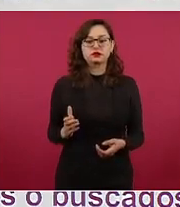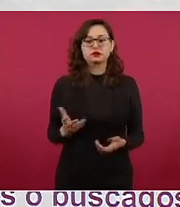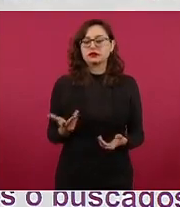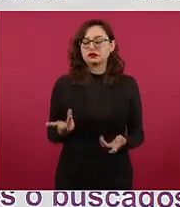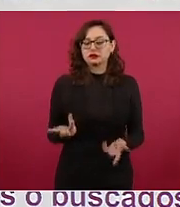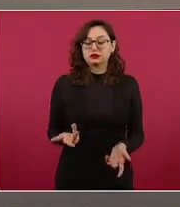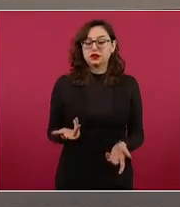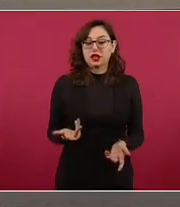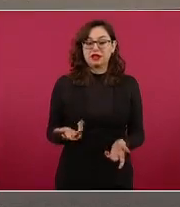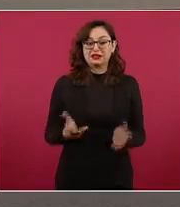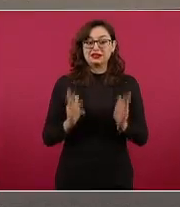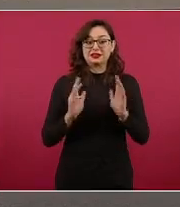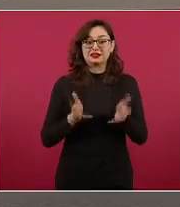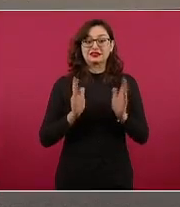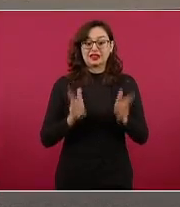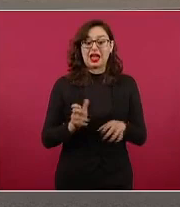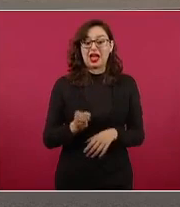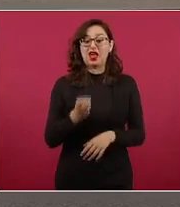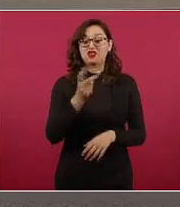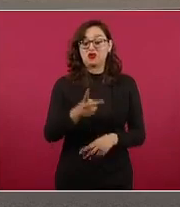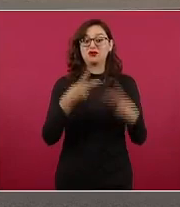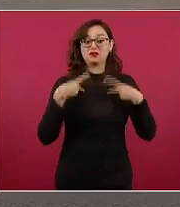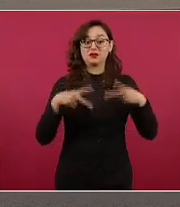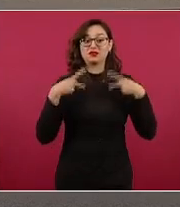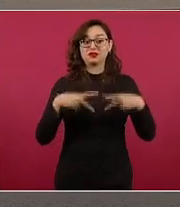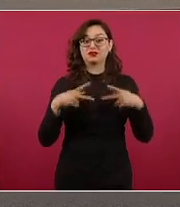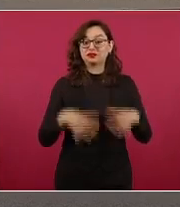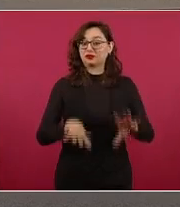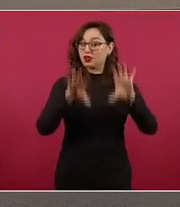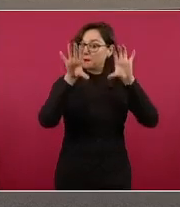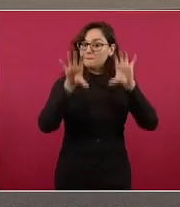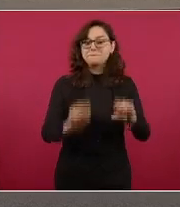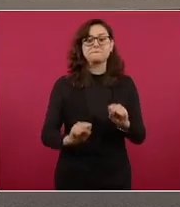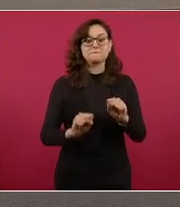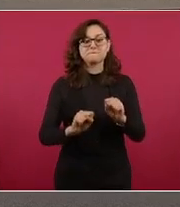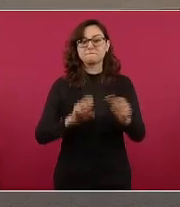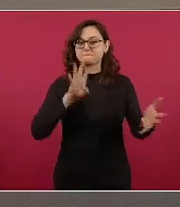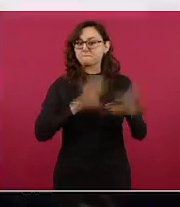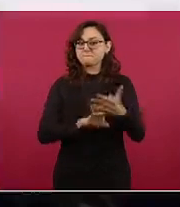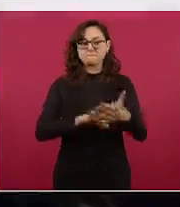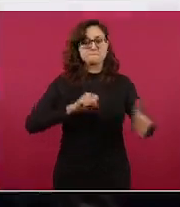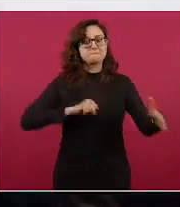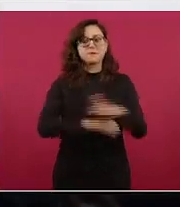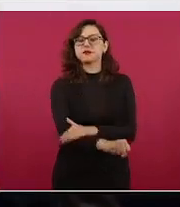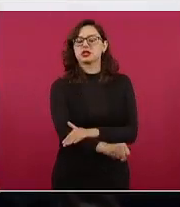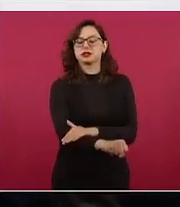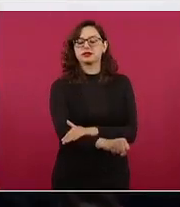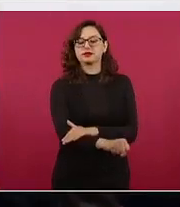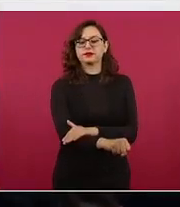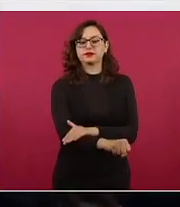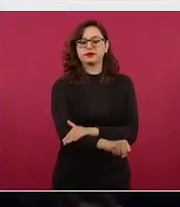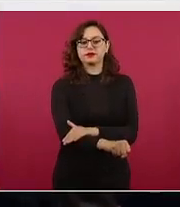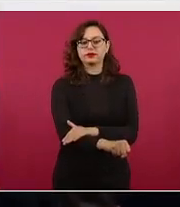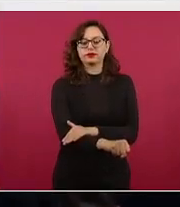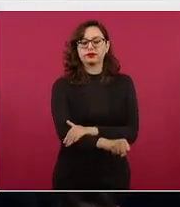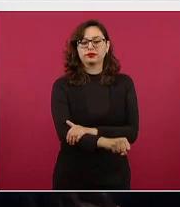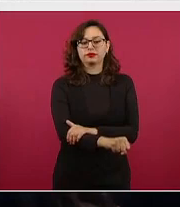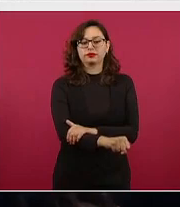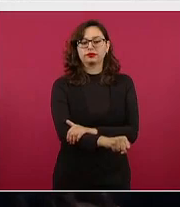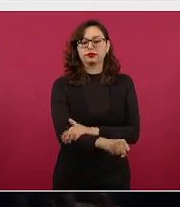detener a dos personas para que tengas una idea este